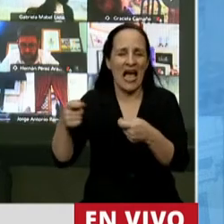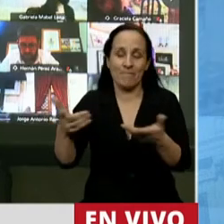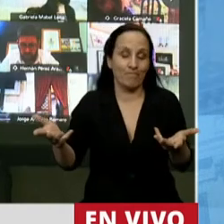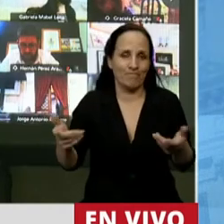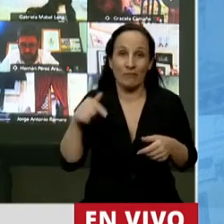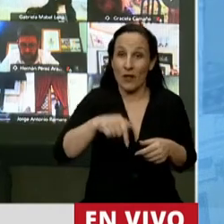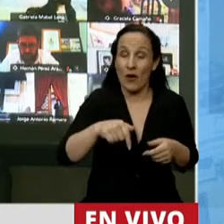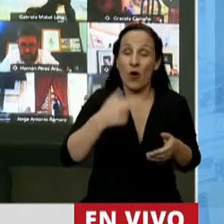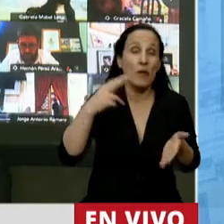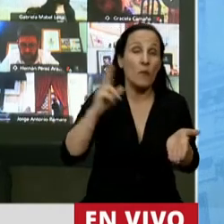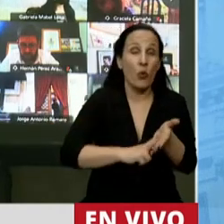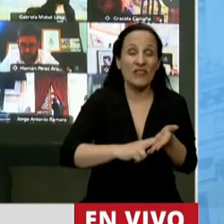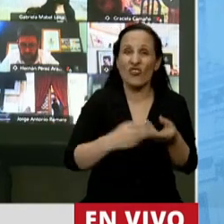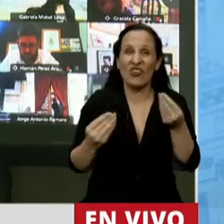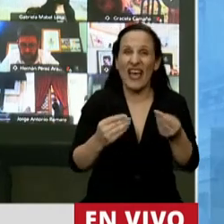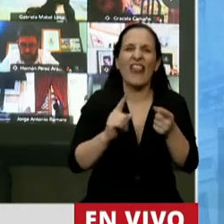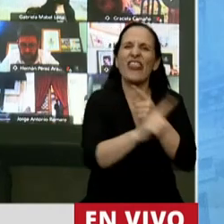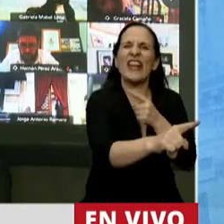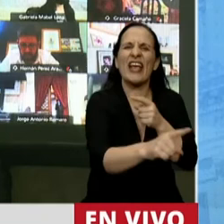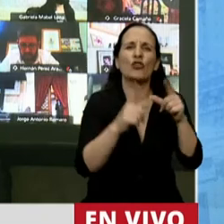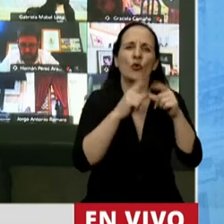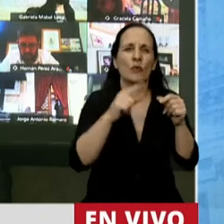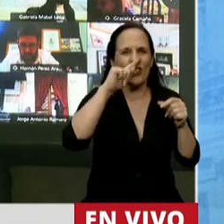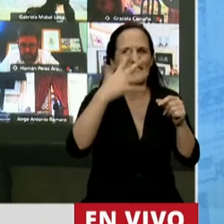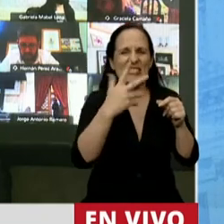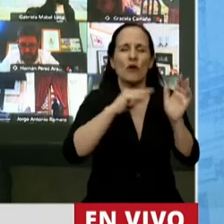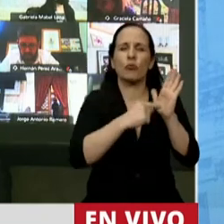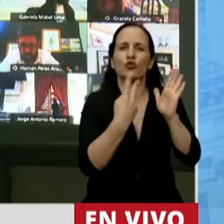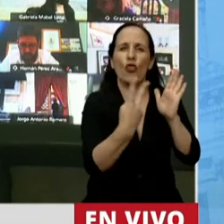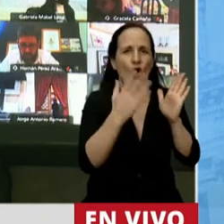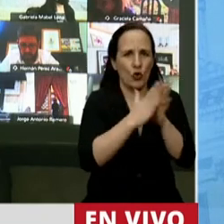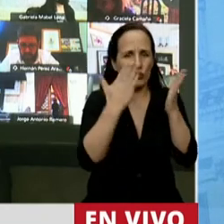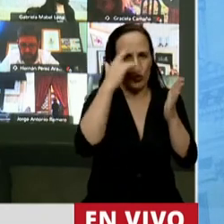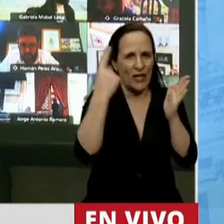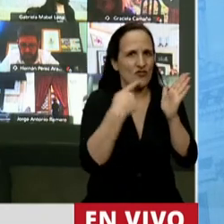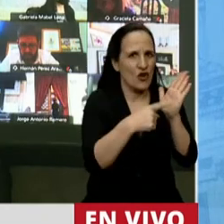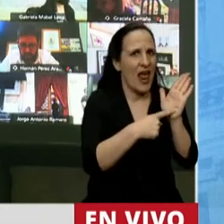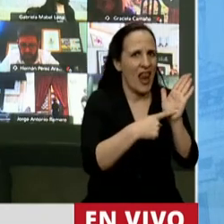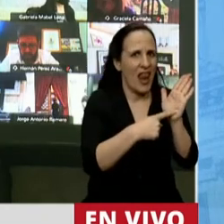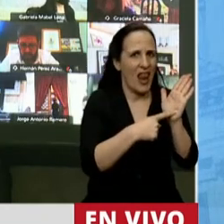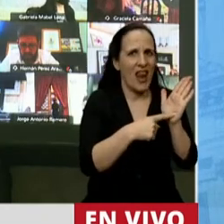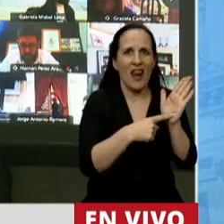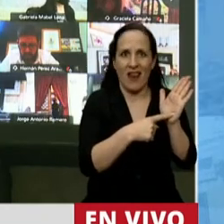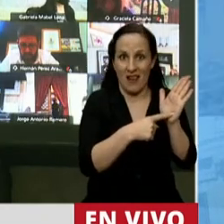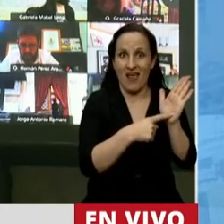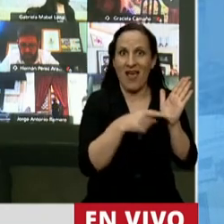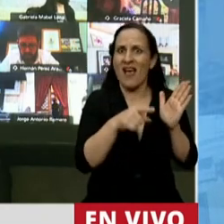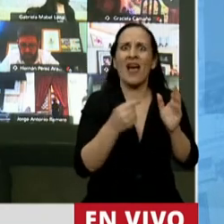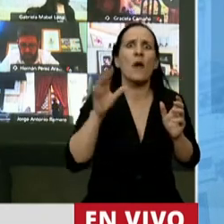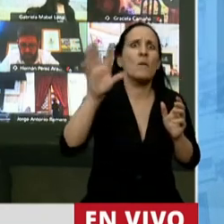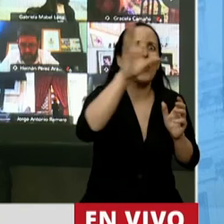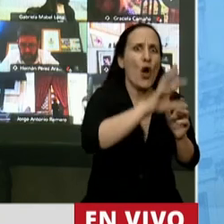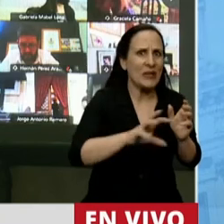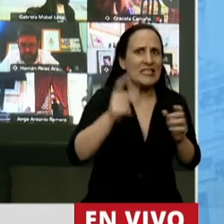que se está votando es un impuesto directo. Lean el artículo 75, inciso 2 de la Constitución. Es una atribución de las